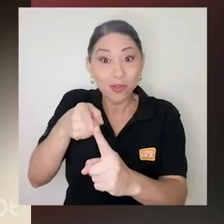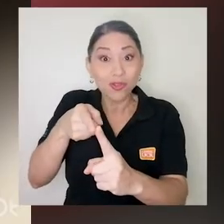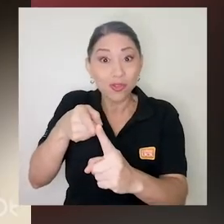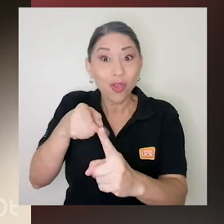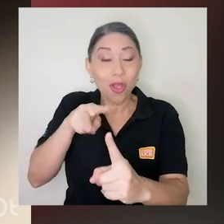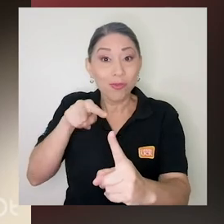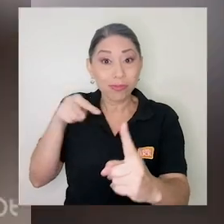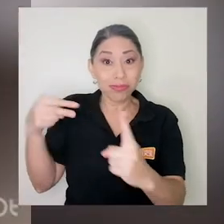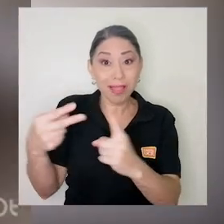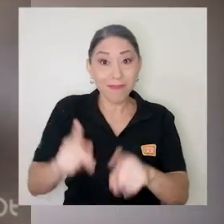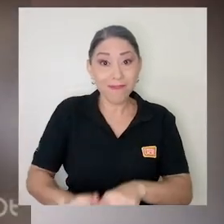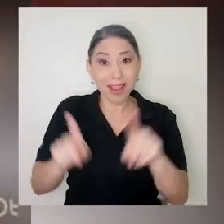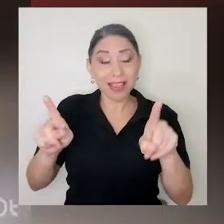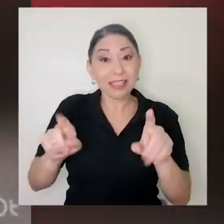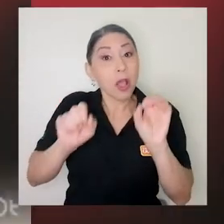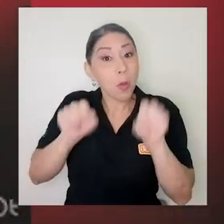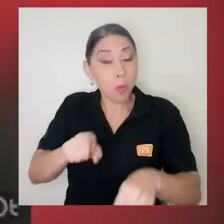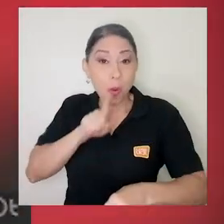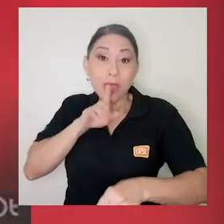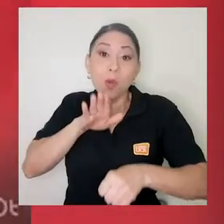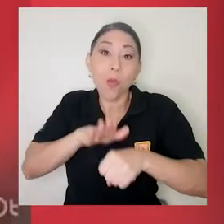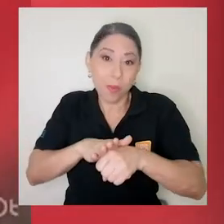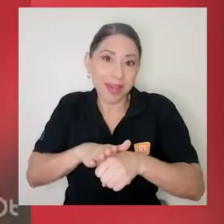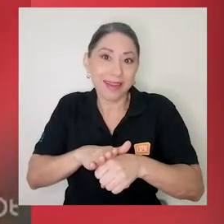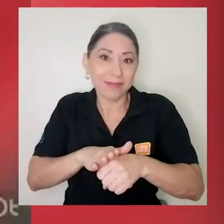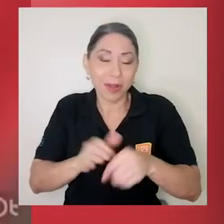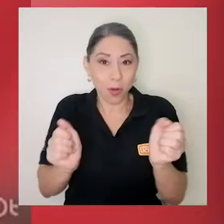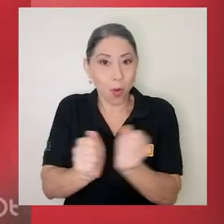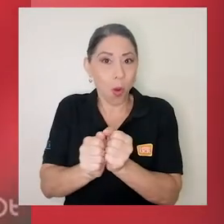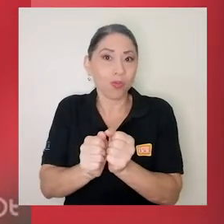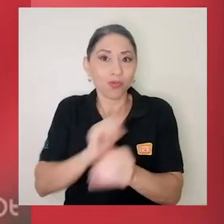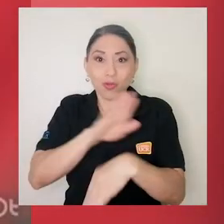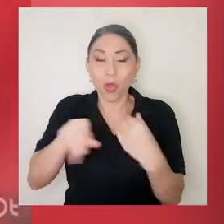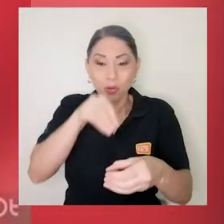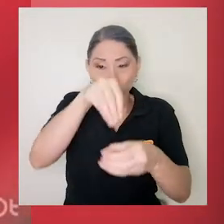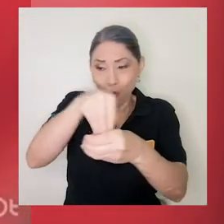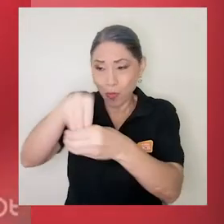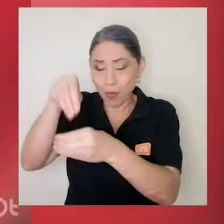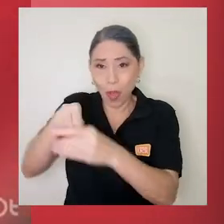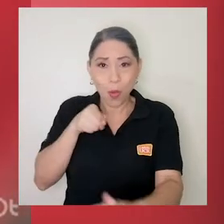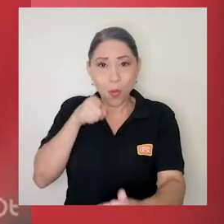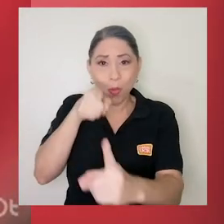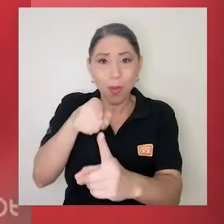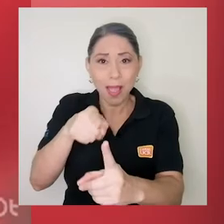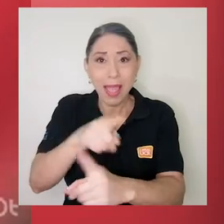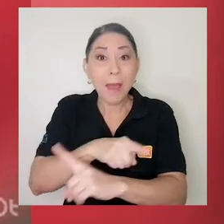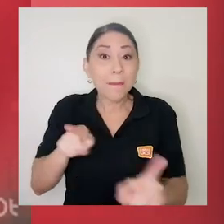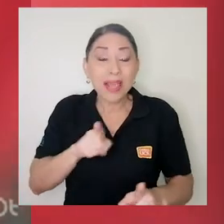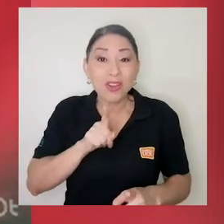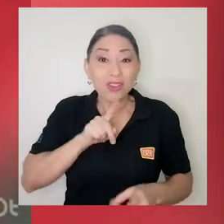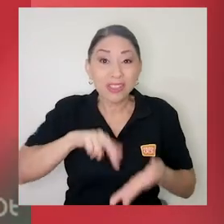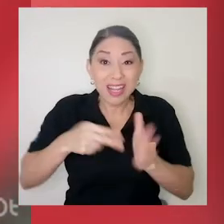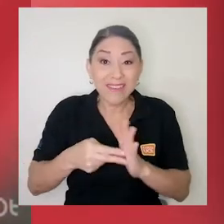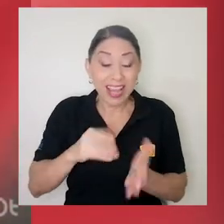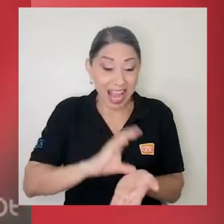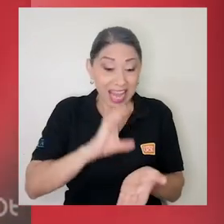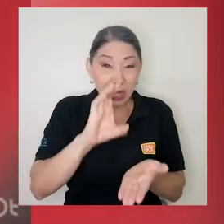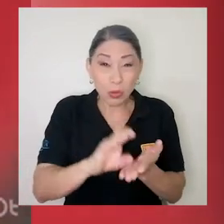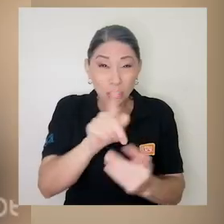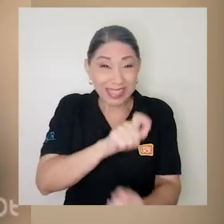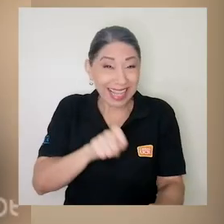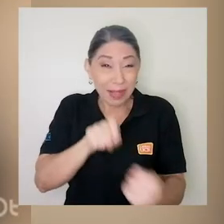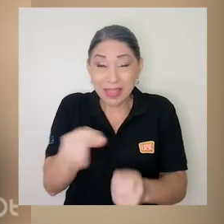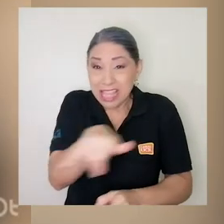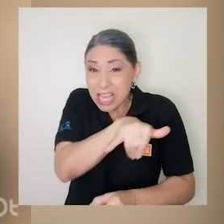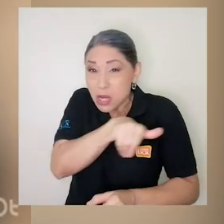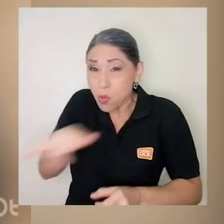parte de las metas que nosotros nos proponemos con los cursos y los propósitos sin necesariamente que el curso sea exactamente igual a como nosotros